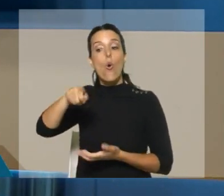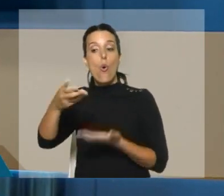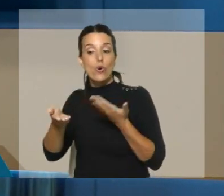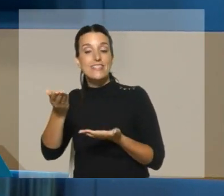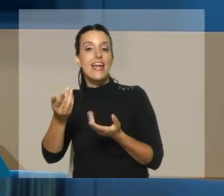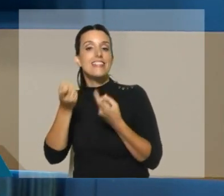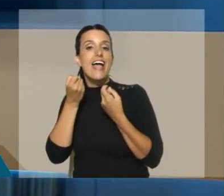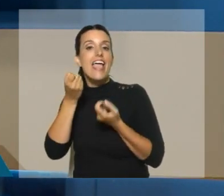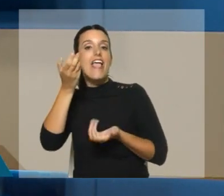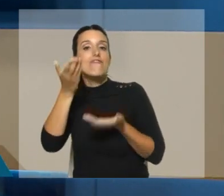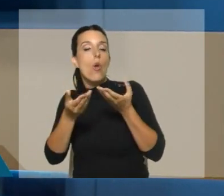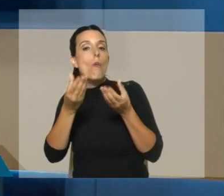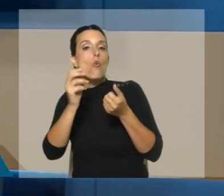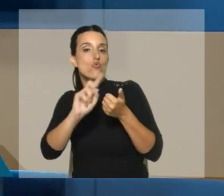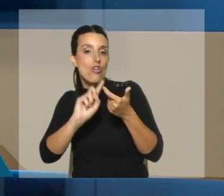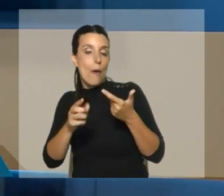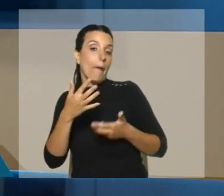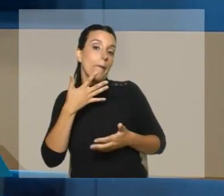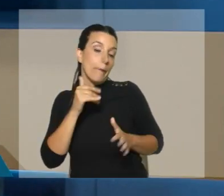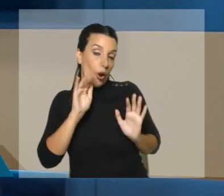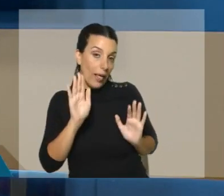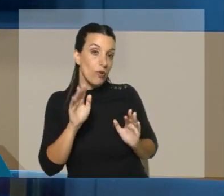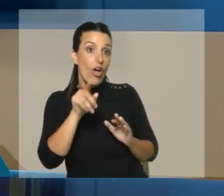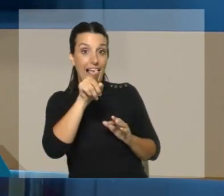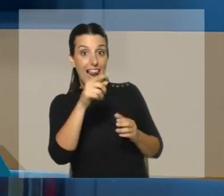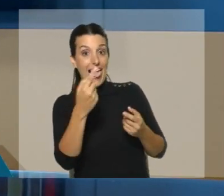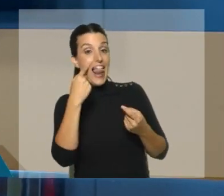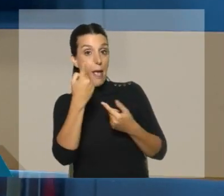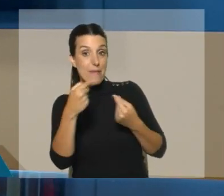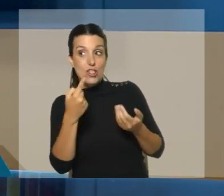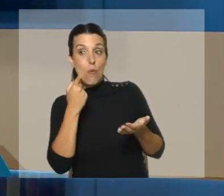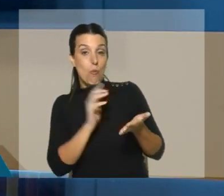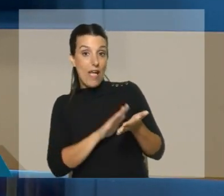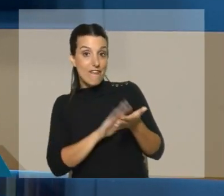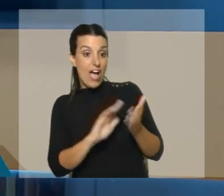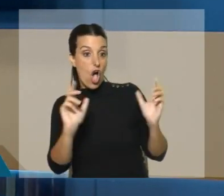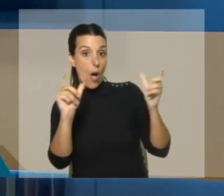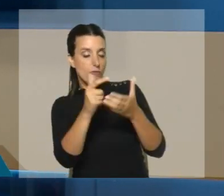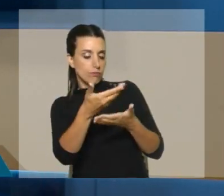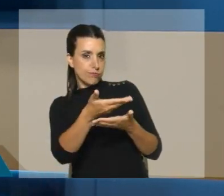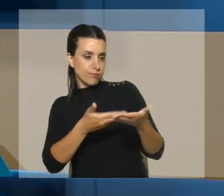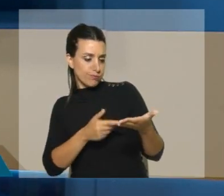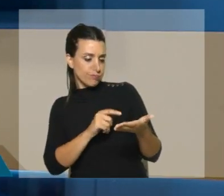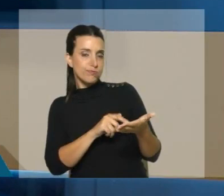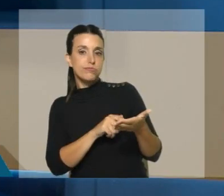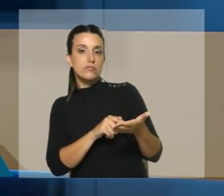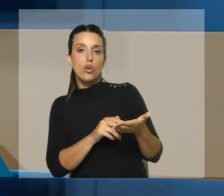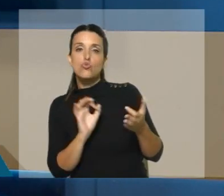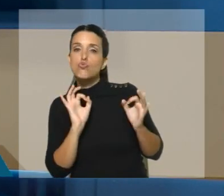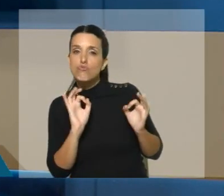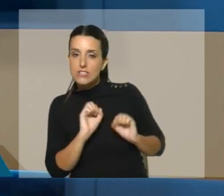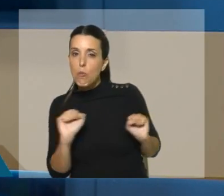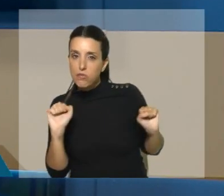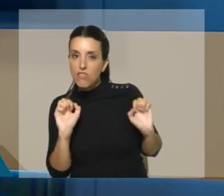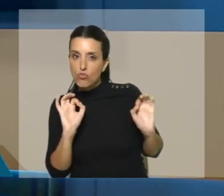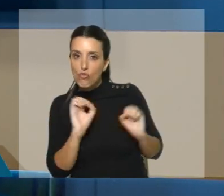evaluar. Entre otras, si los elementos probatorios que reunió esta comisión legislativa son suficientes para